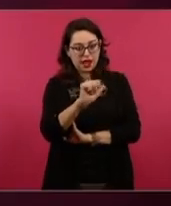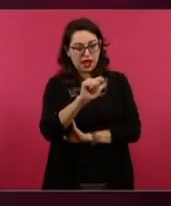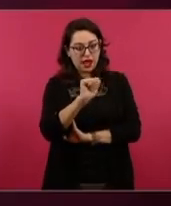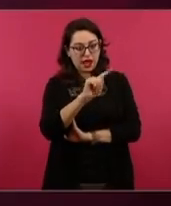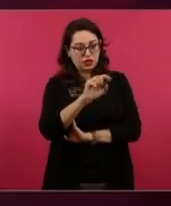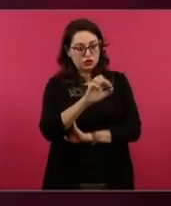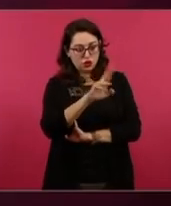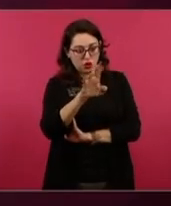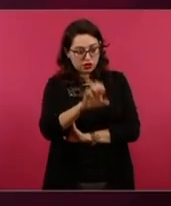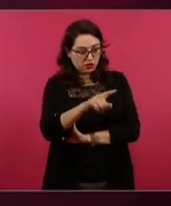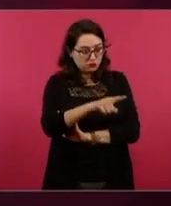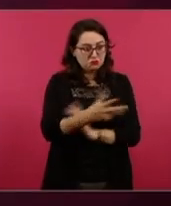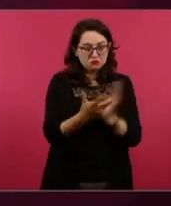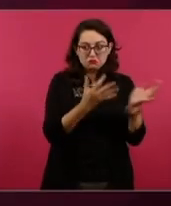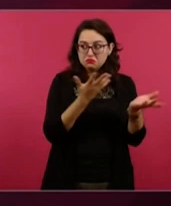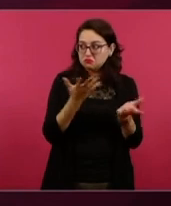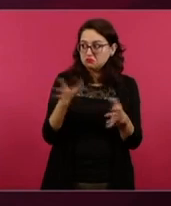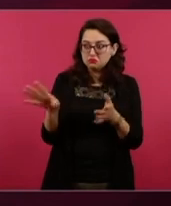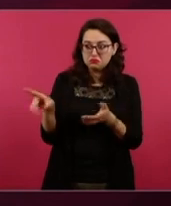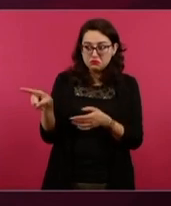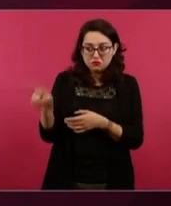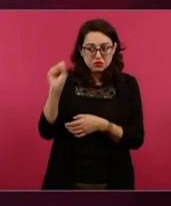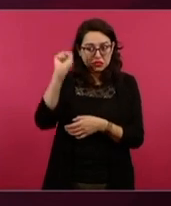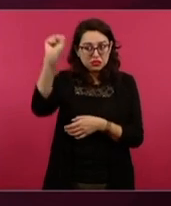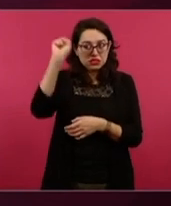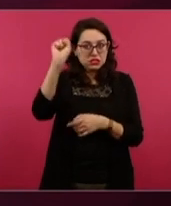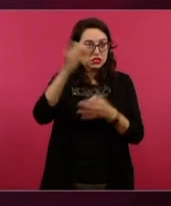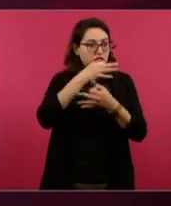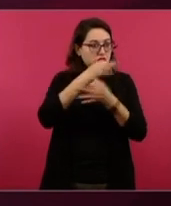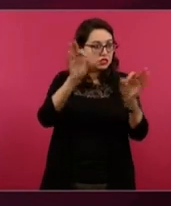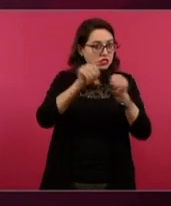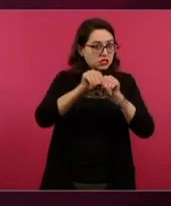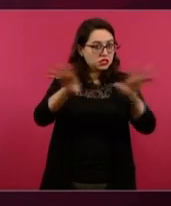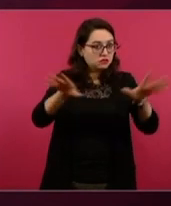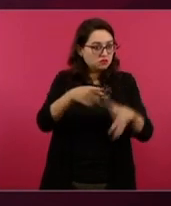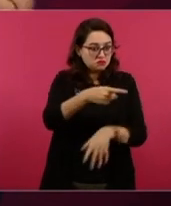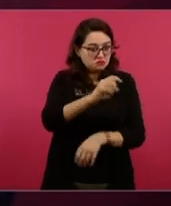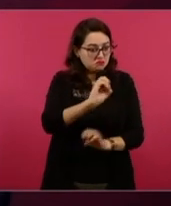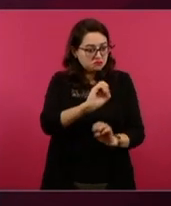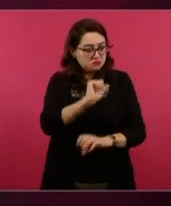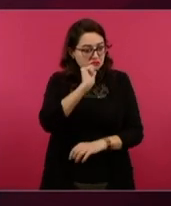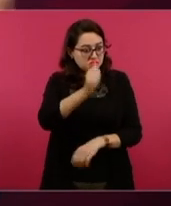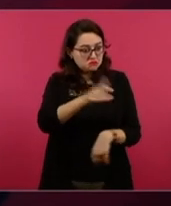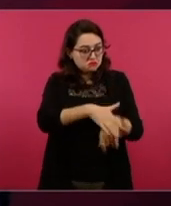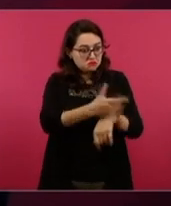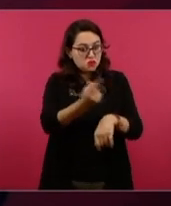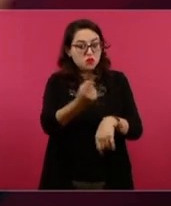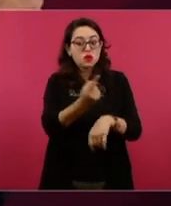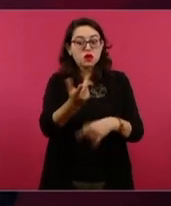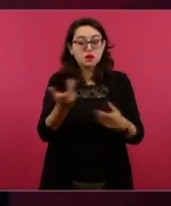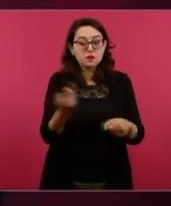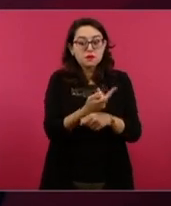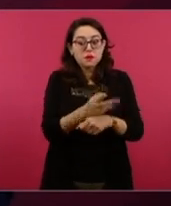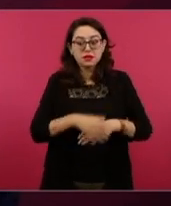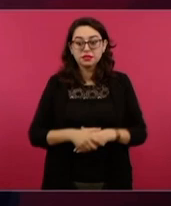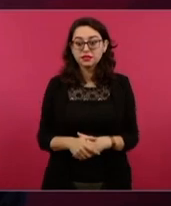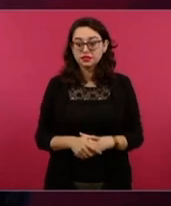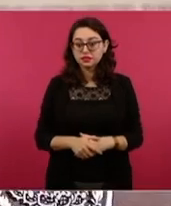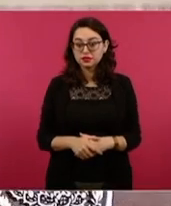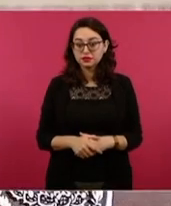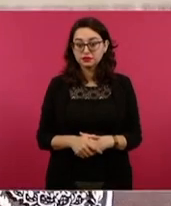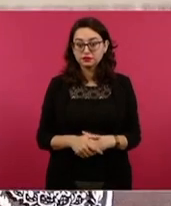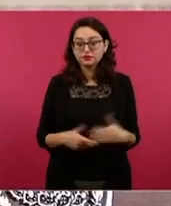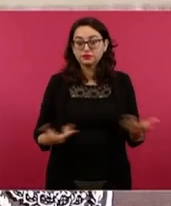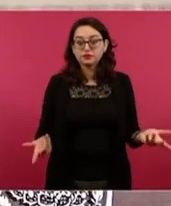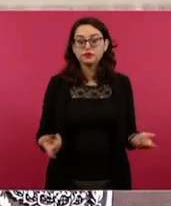todos los que gritan como pregoneros que nos van a vacunar